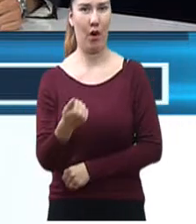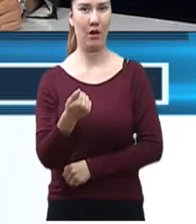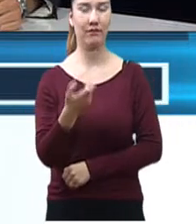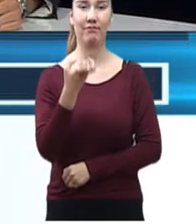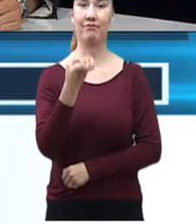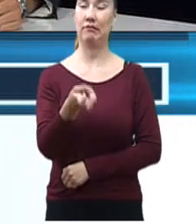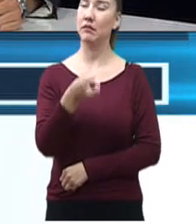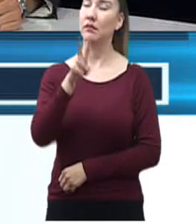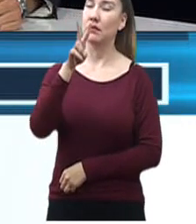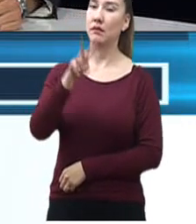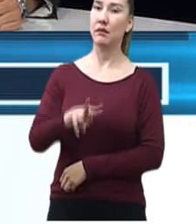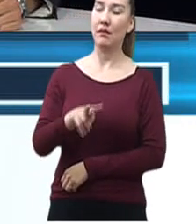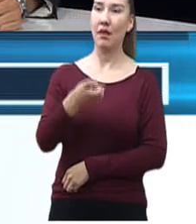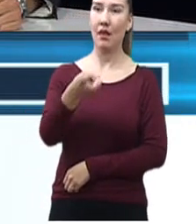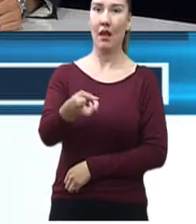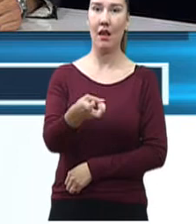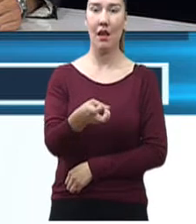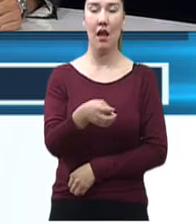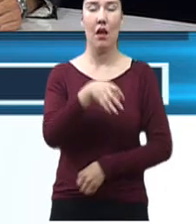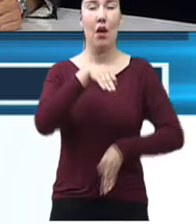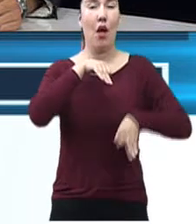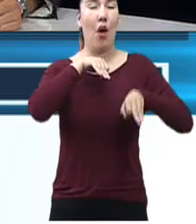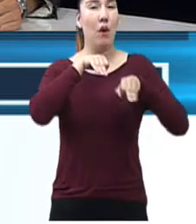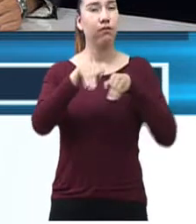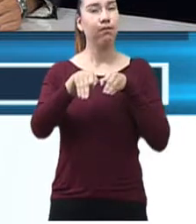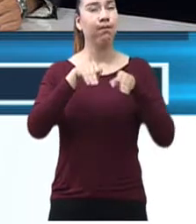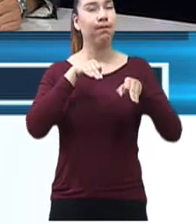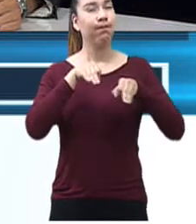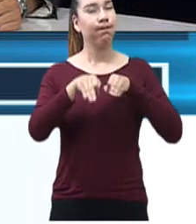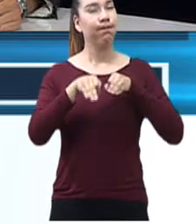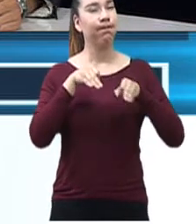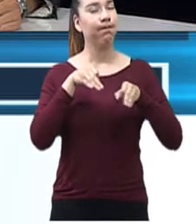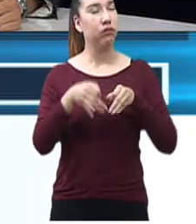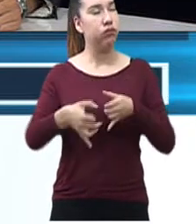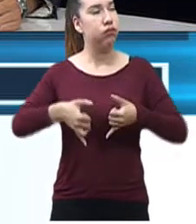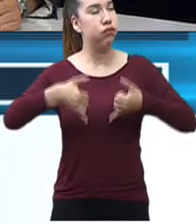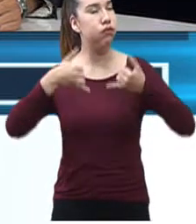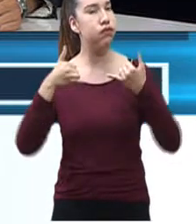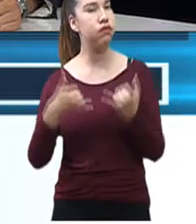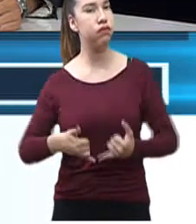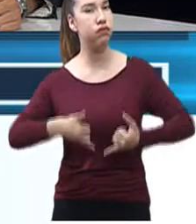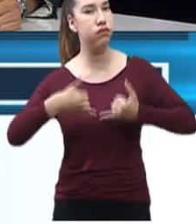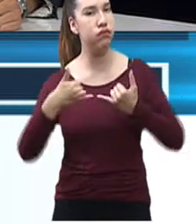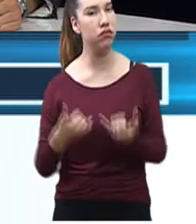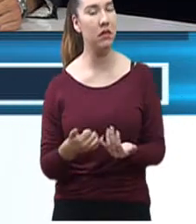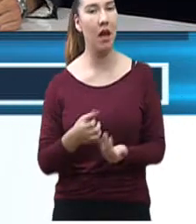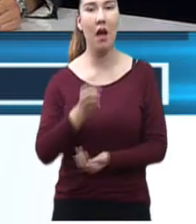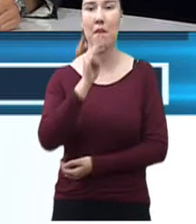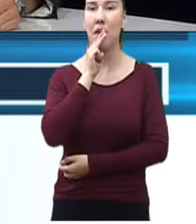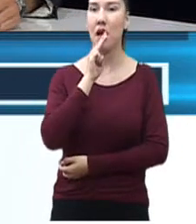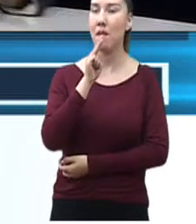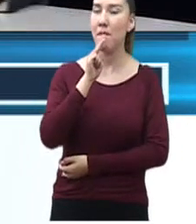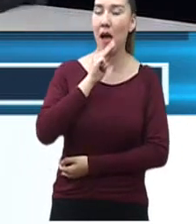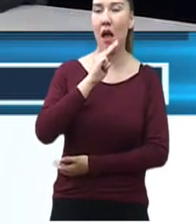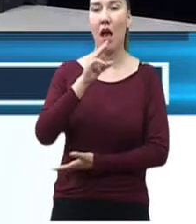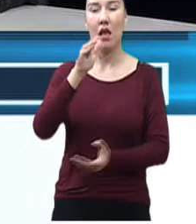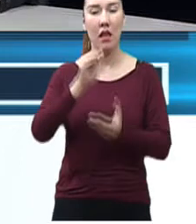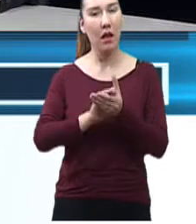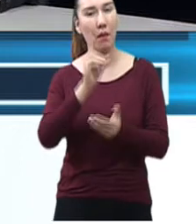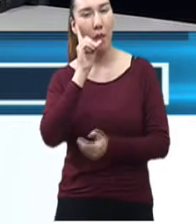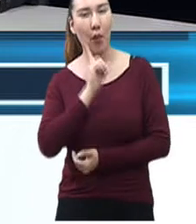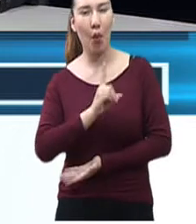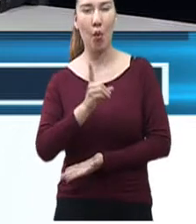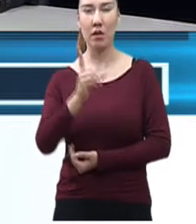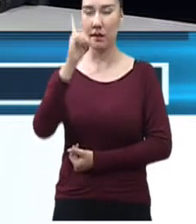es. Entonces, bueno, la carga está completamente en nosotros, como mamás, como esposas, como mujeres. Y,